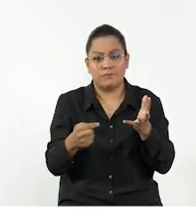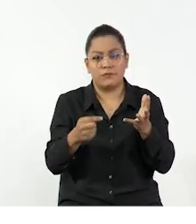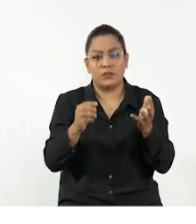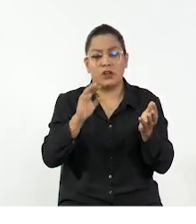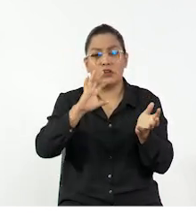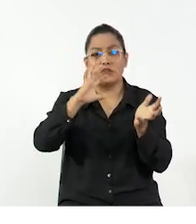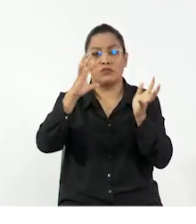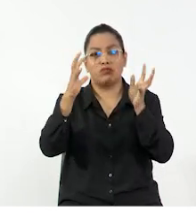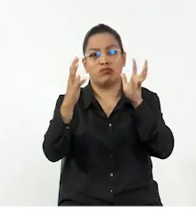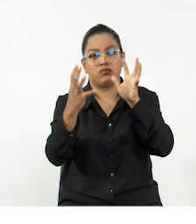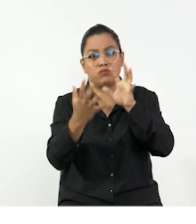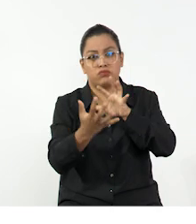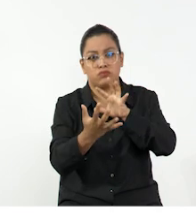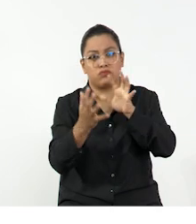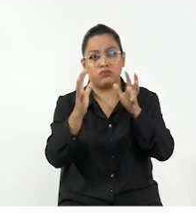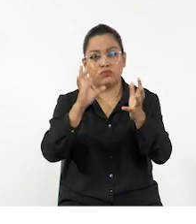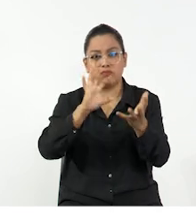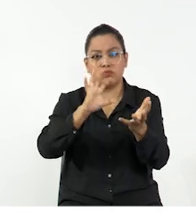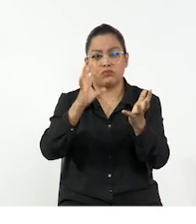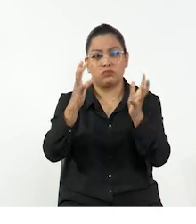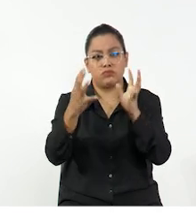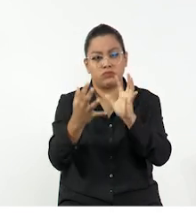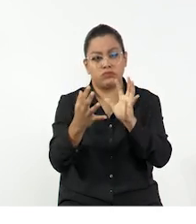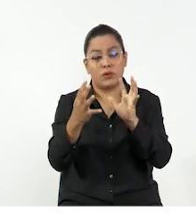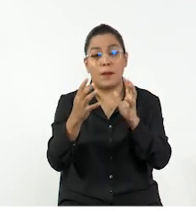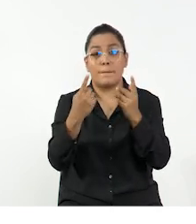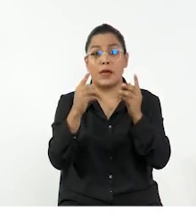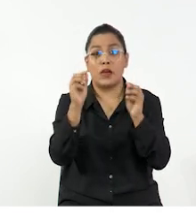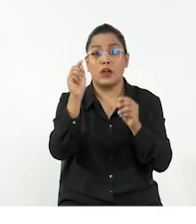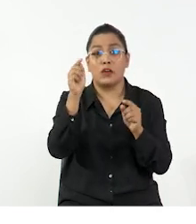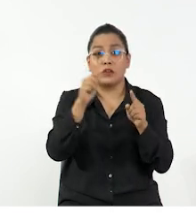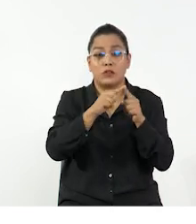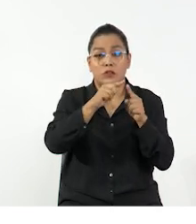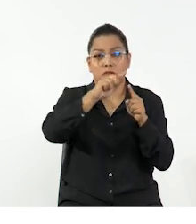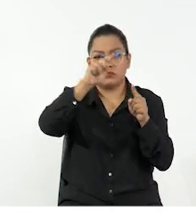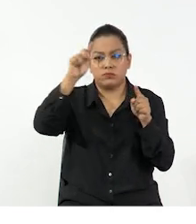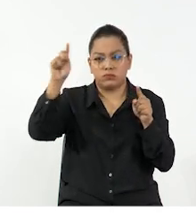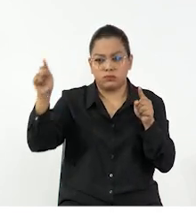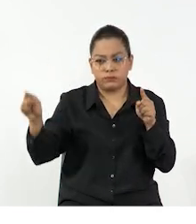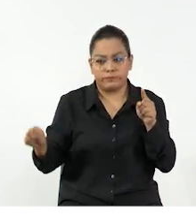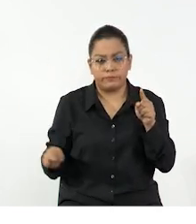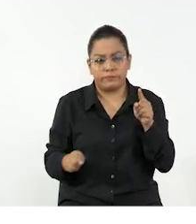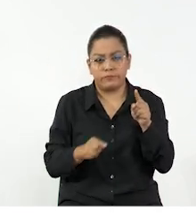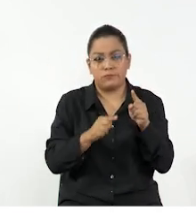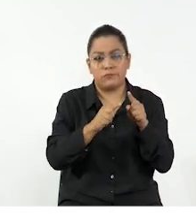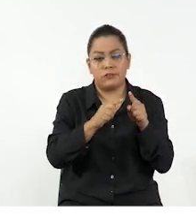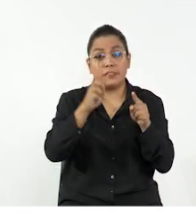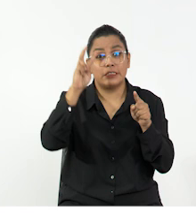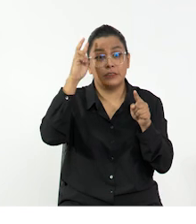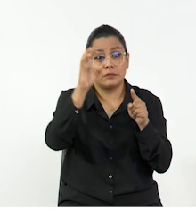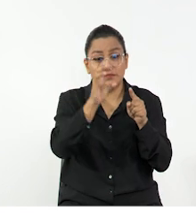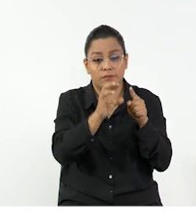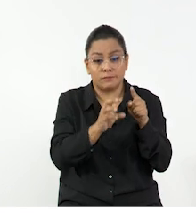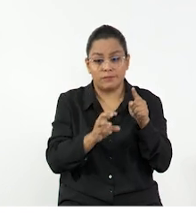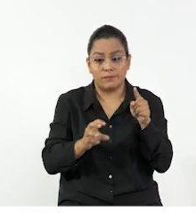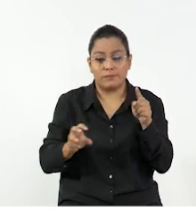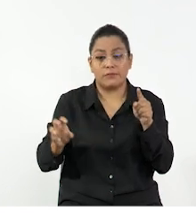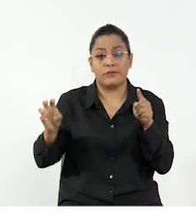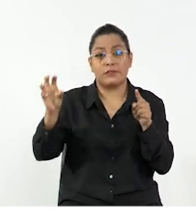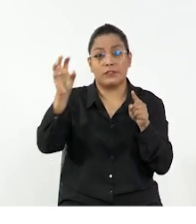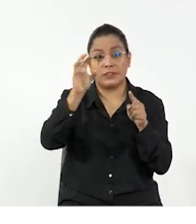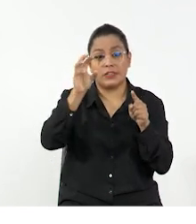su vez giran alrededor de su centro. A eso es lo que conocemos como rotación, mientras que el movimiento alrededor del Sol y de la Tierra